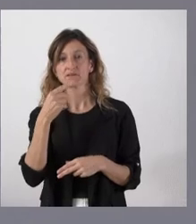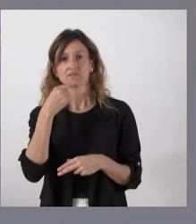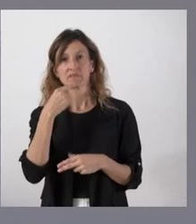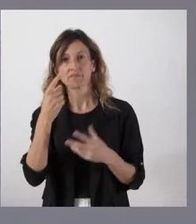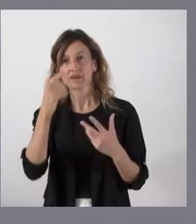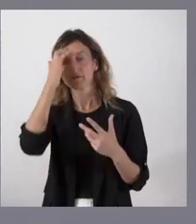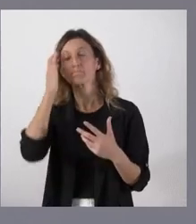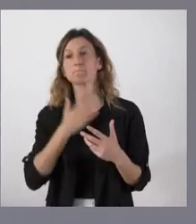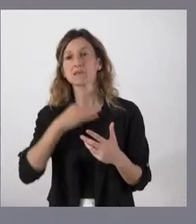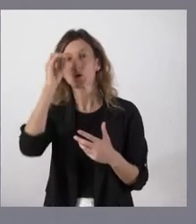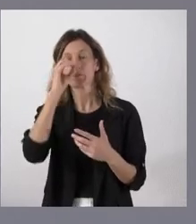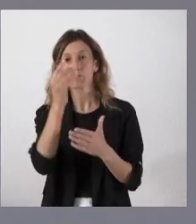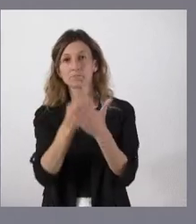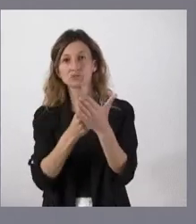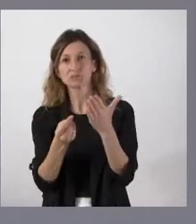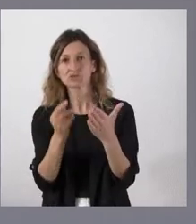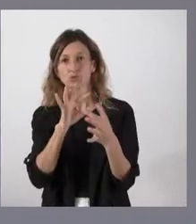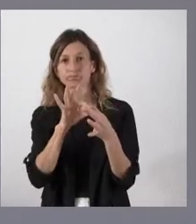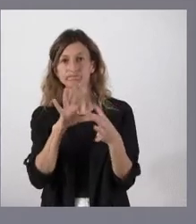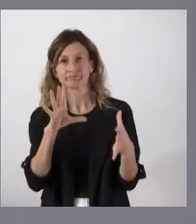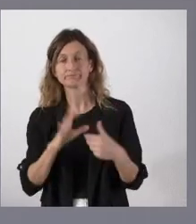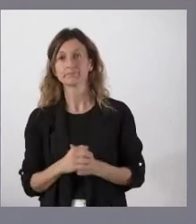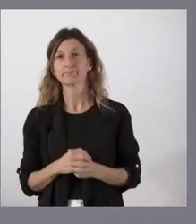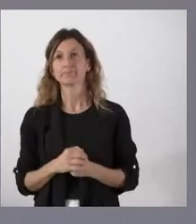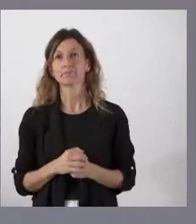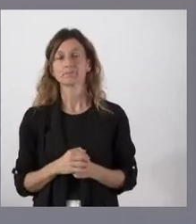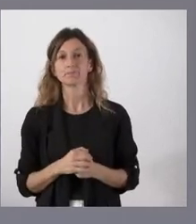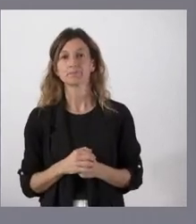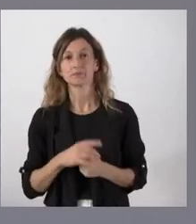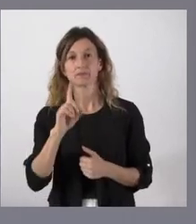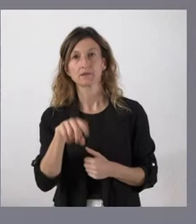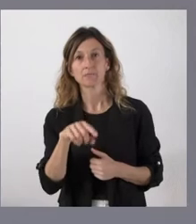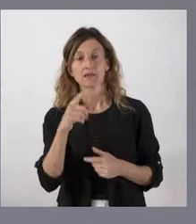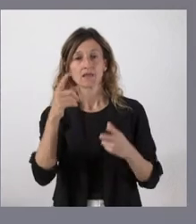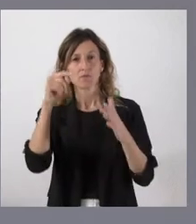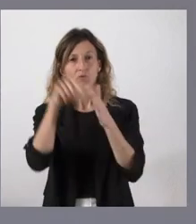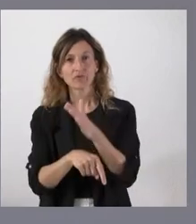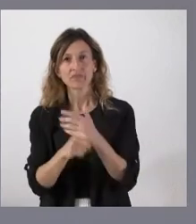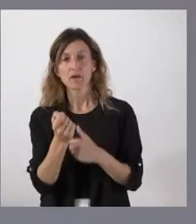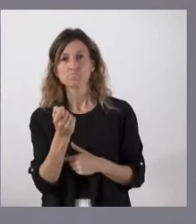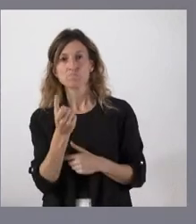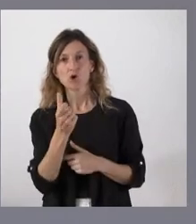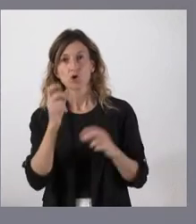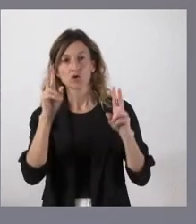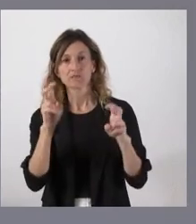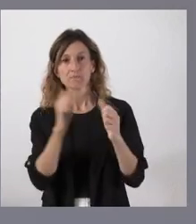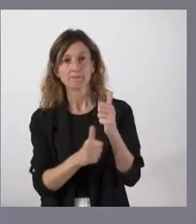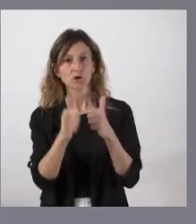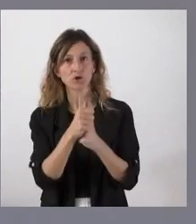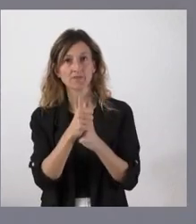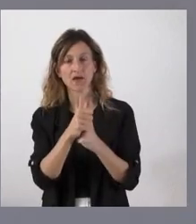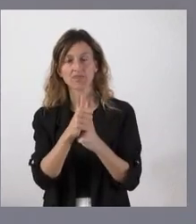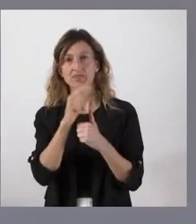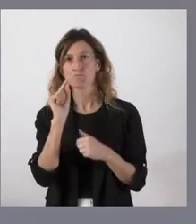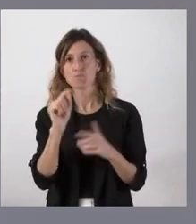considerado a mi juicio en ese proyecto de presupuestos. Y lo segundo es que creo que hace muy poco hincapié en la principal prioridad que tendríamos que tener para este